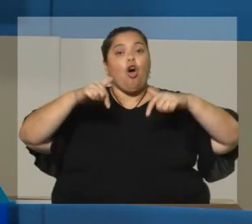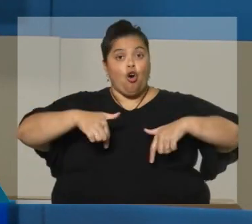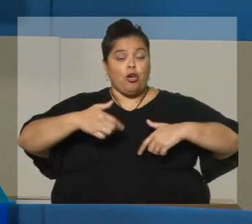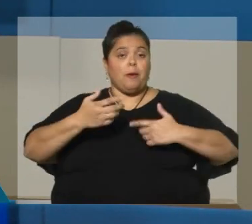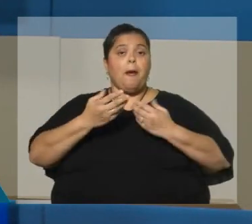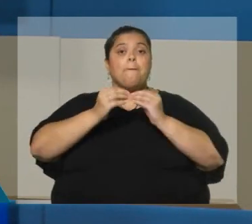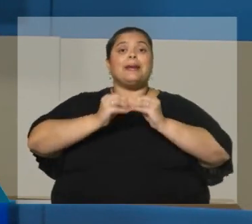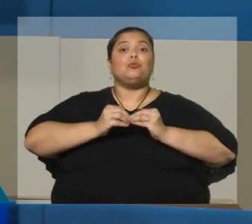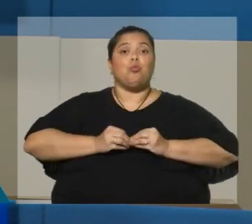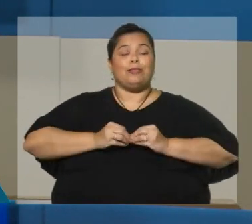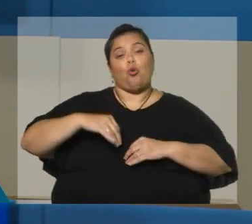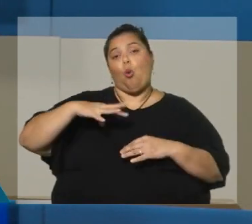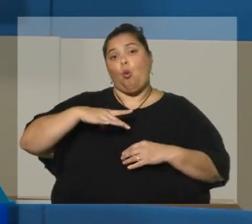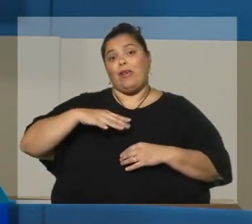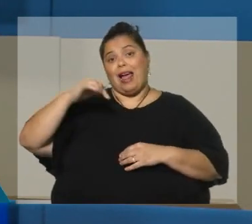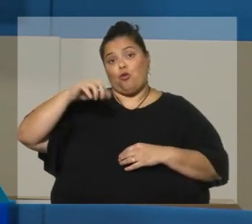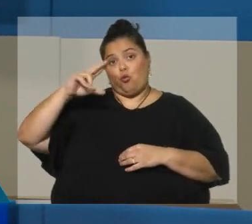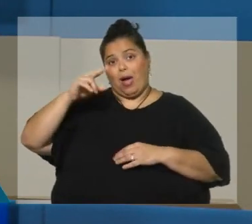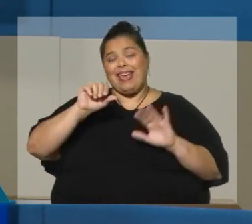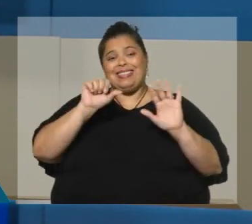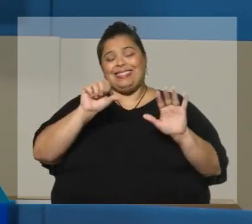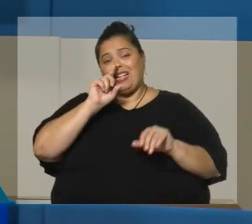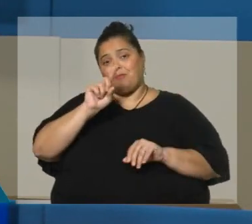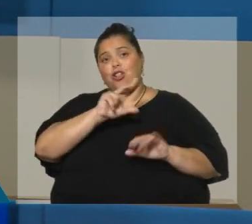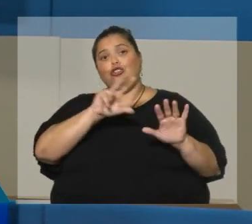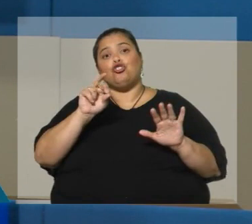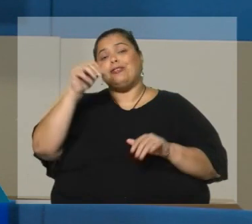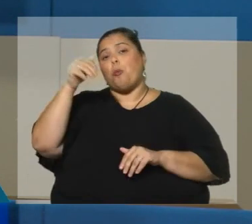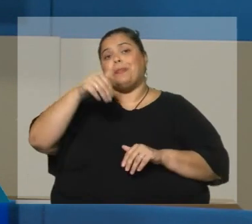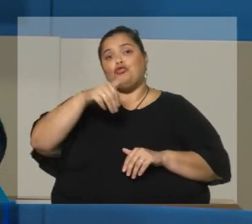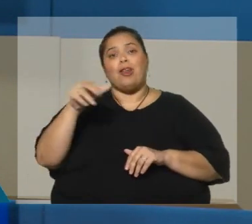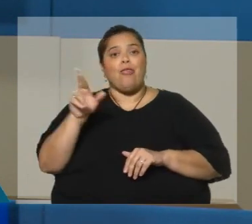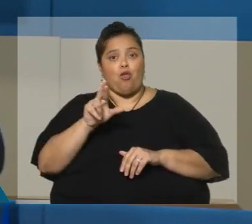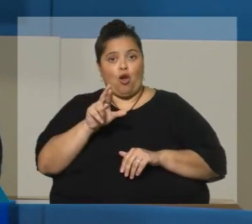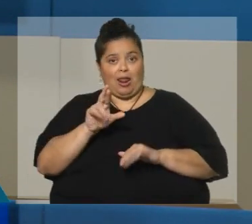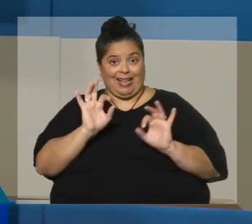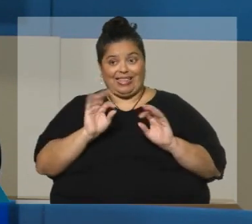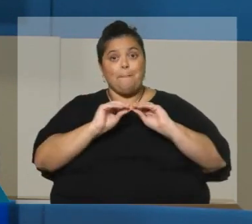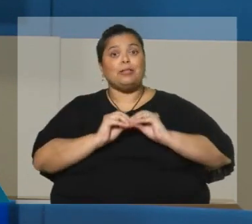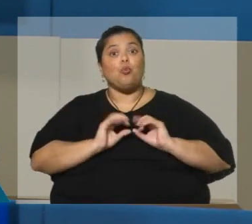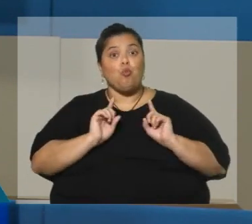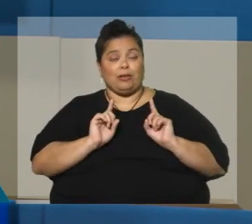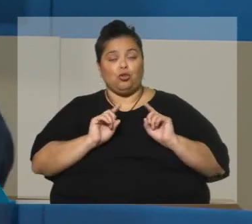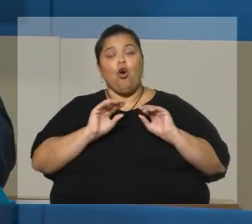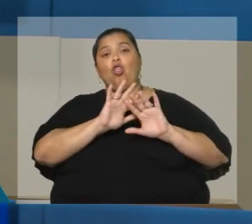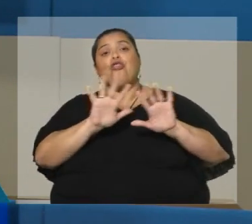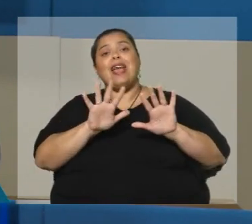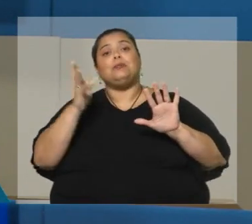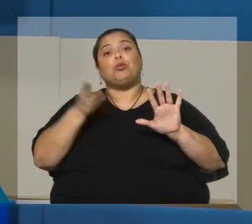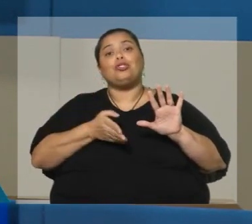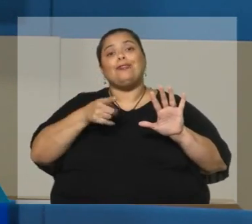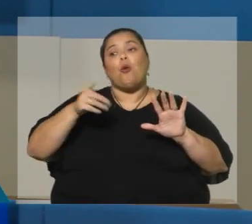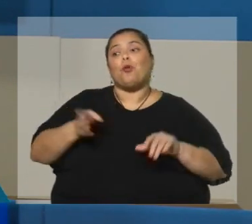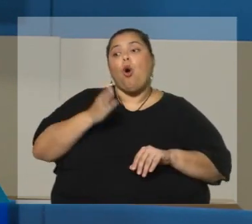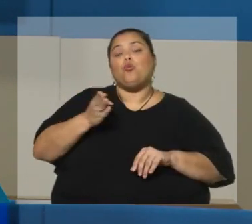jubilatorio del Uruguay del orden de los 6.800 millones de dólares. 10% aproximadamente de todo lo que el Uruguay produce, el